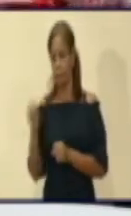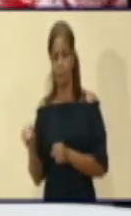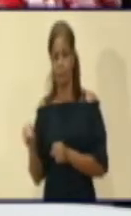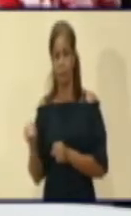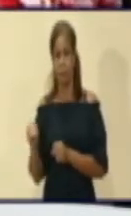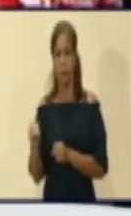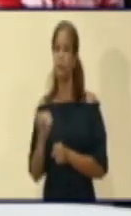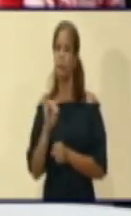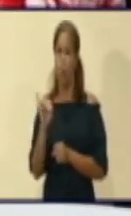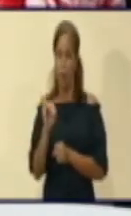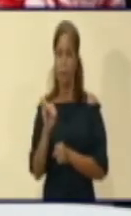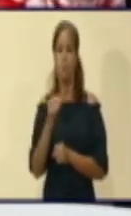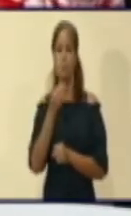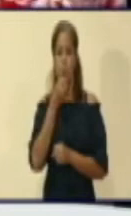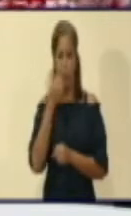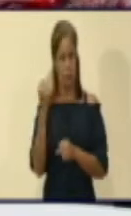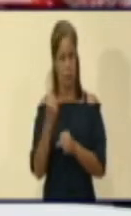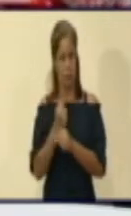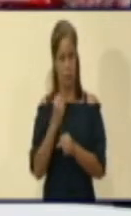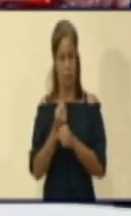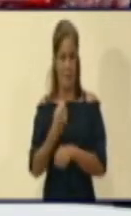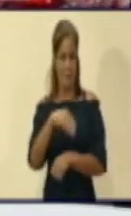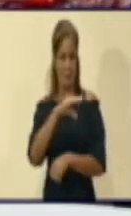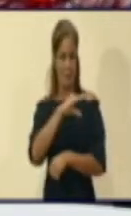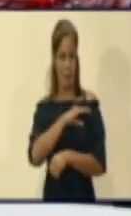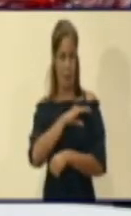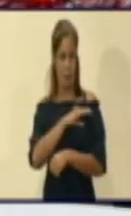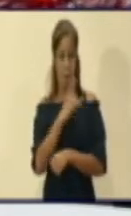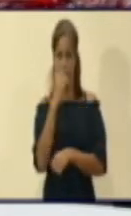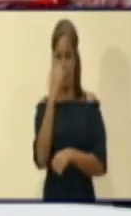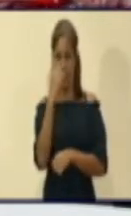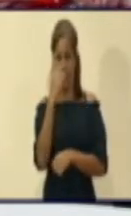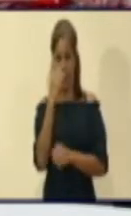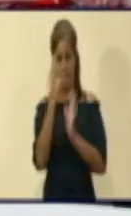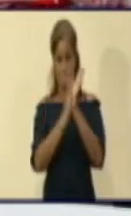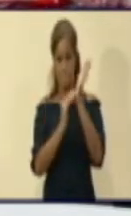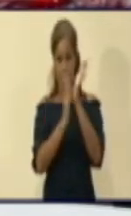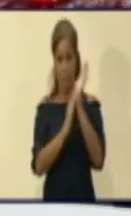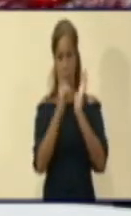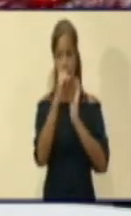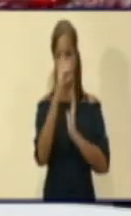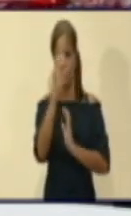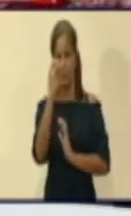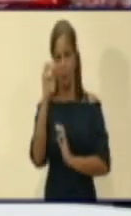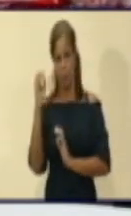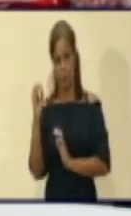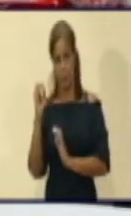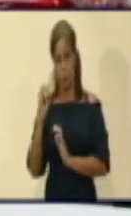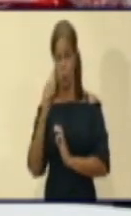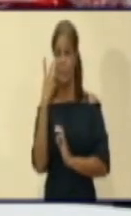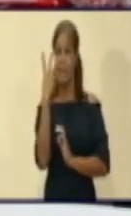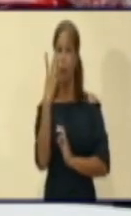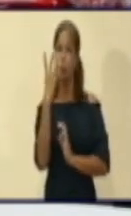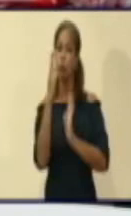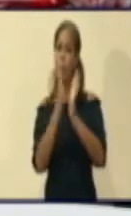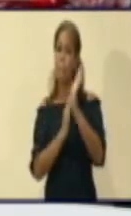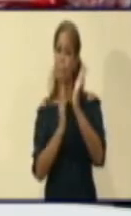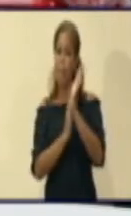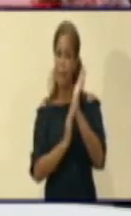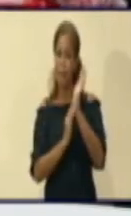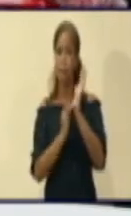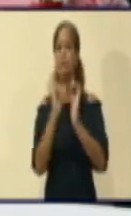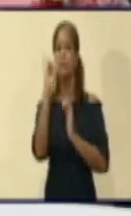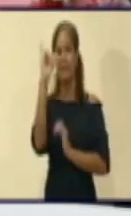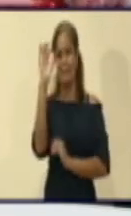salarial, recordamos el tratamiento anterior, del primer mes el 100% de su salario y a partir del segundo mes va a recibir el 60